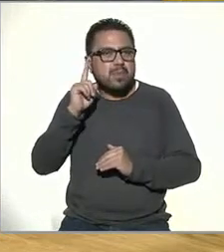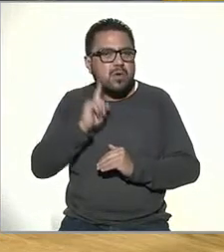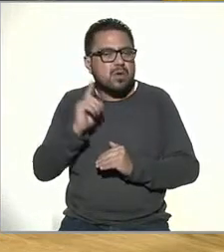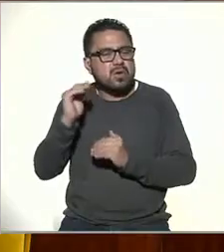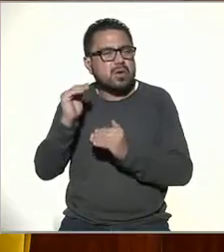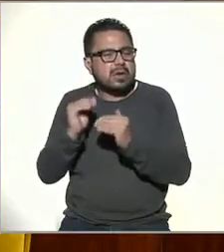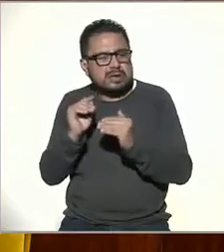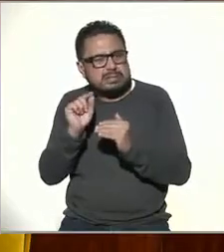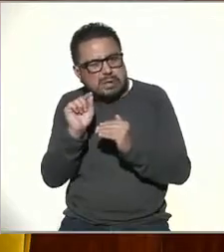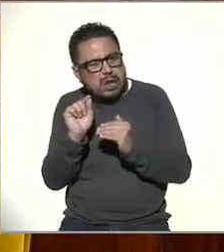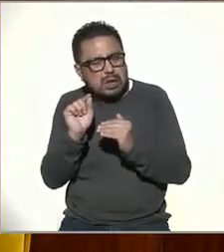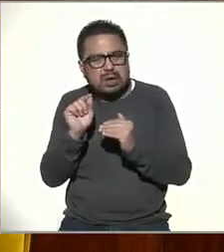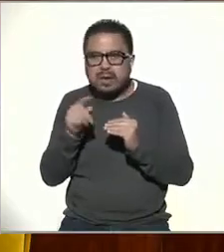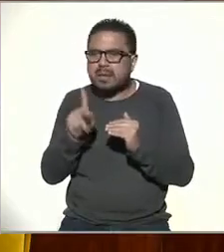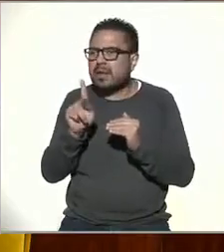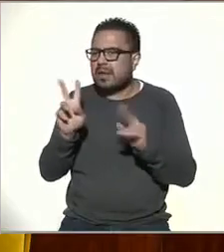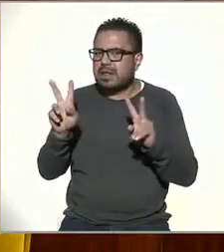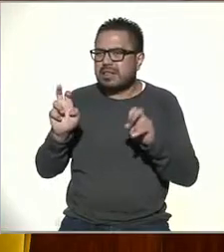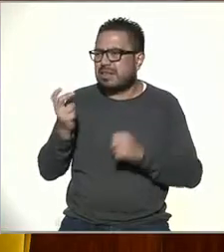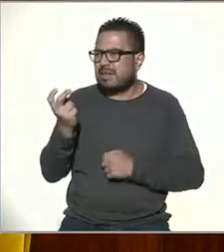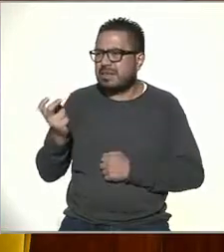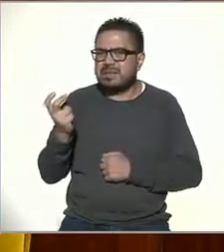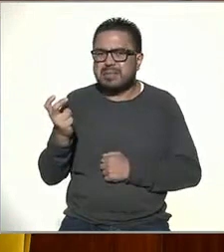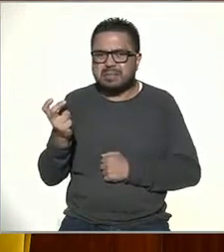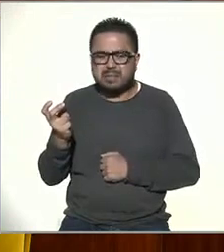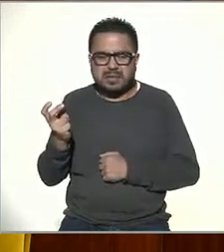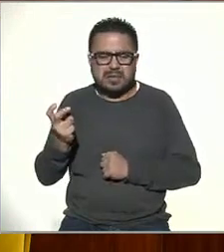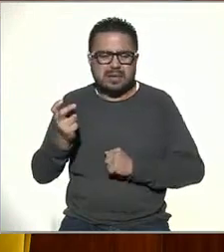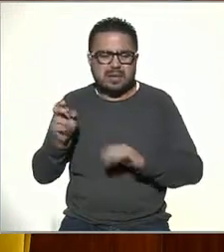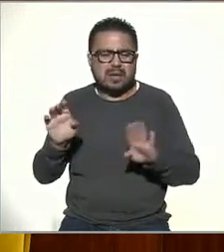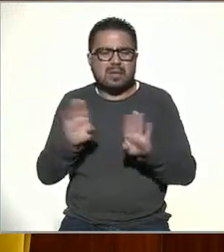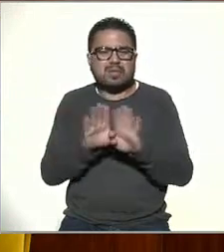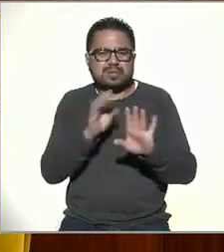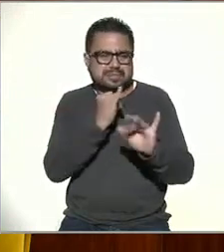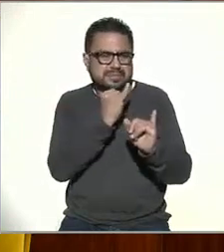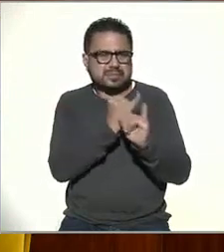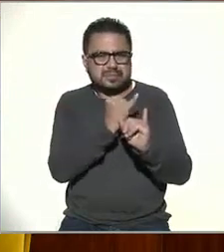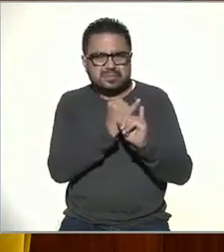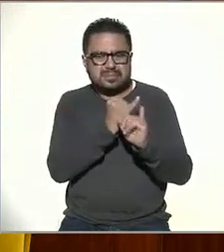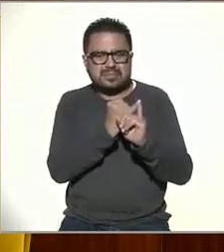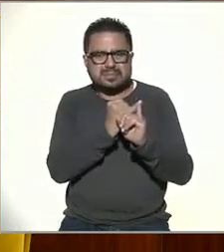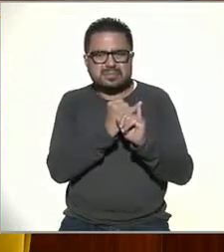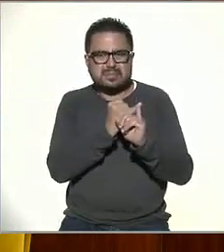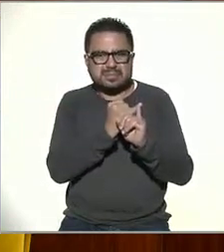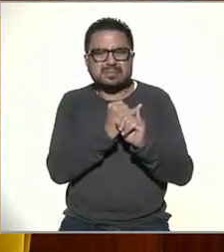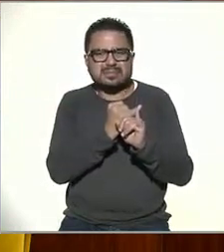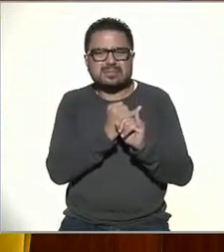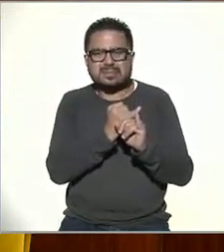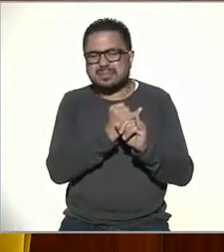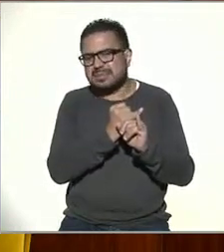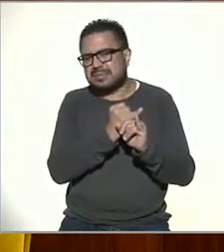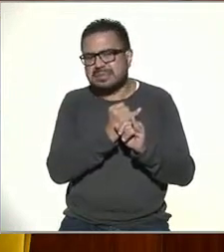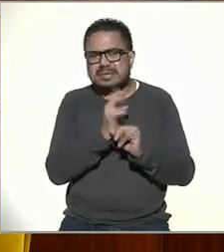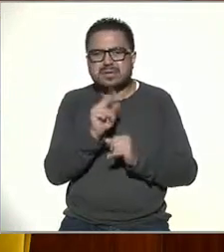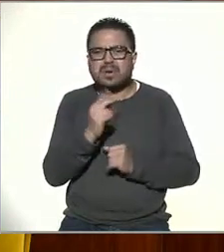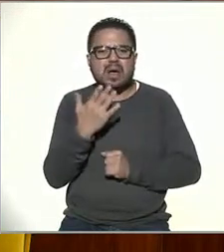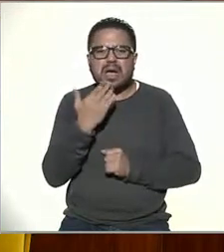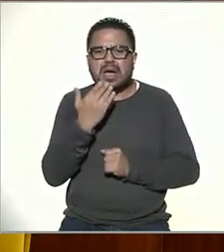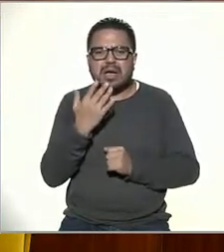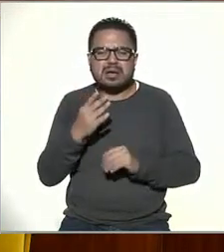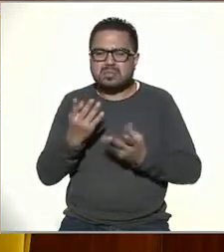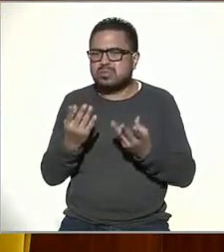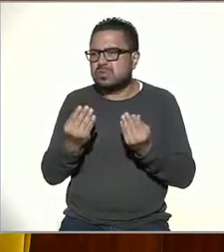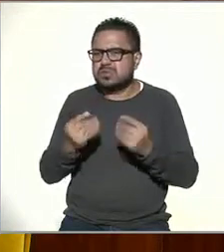Es un tema que es una plataforma, una red, una herramienta, que no hay mucha